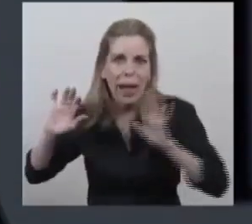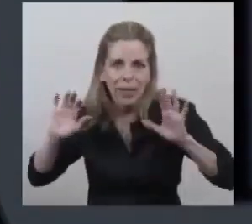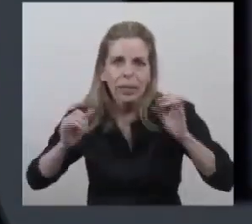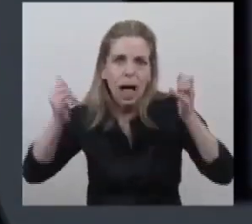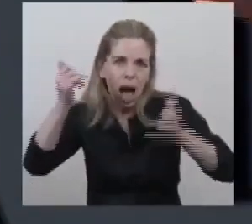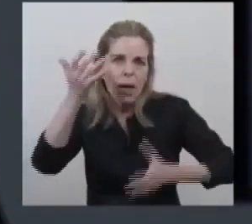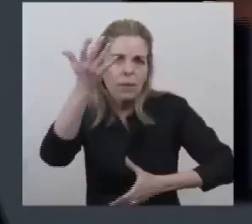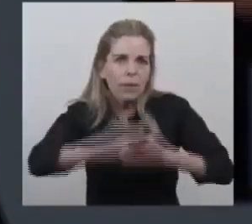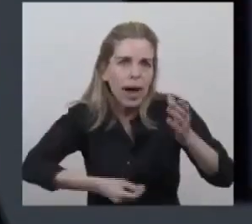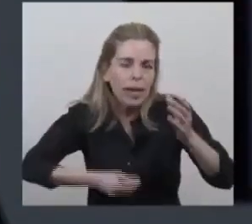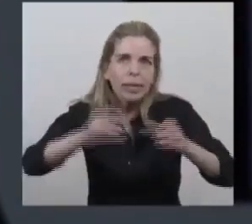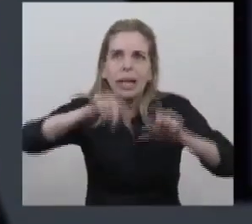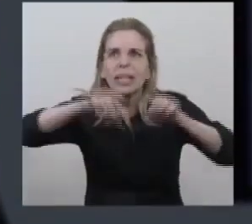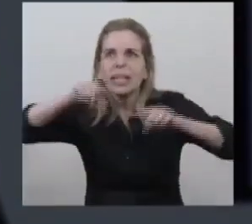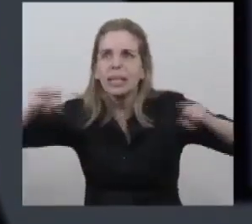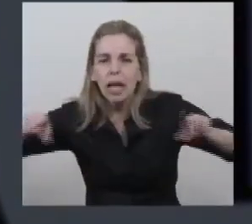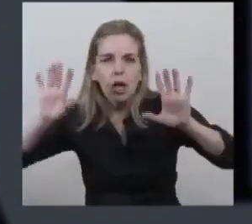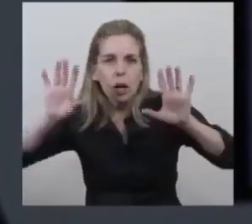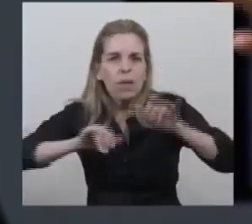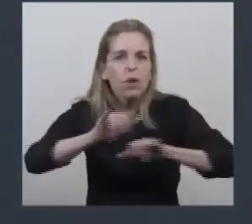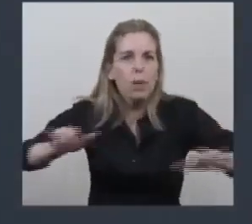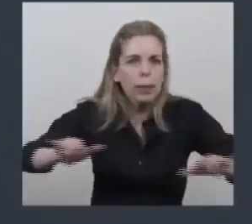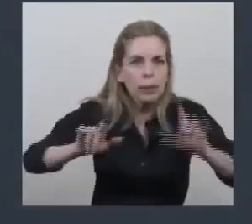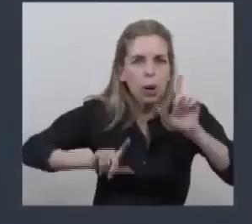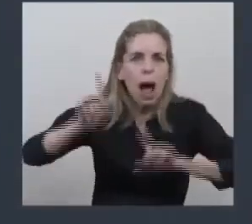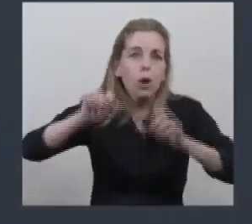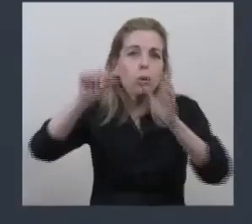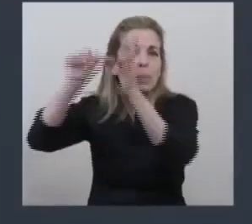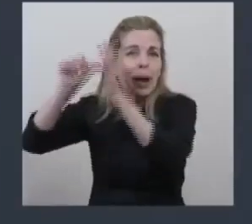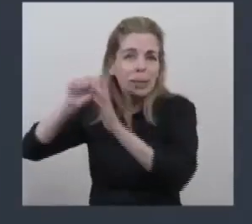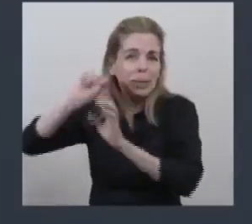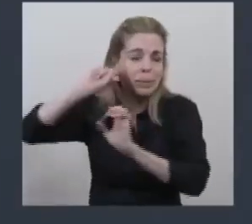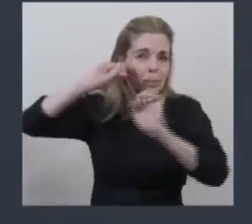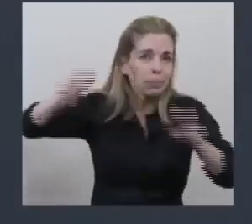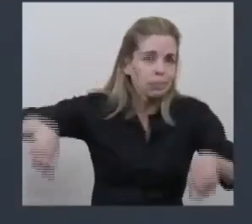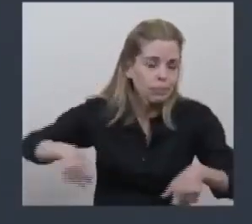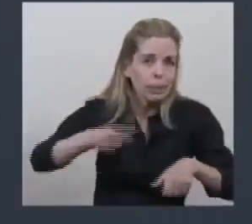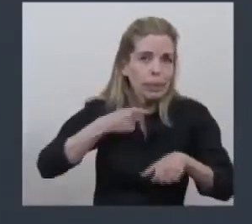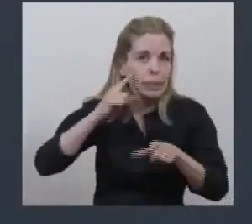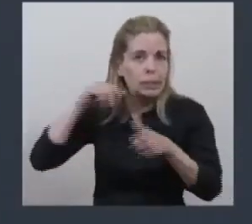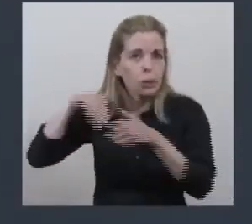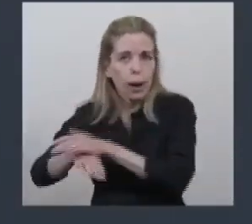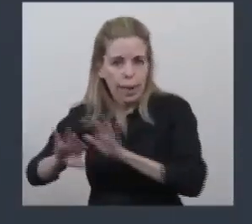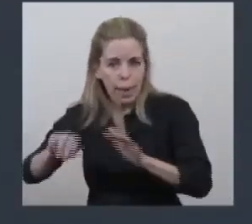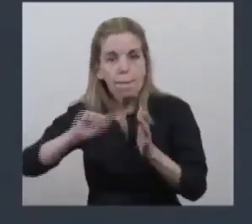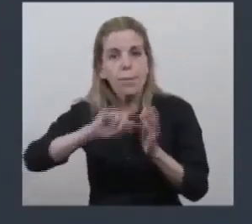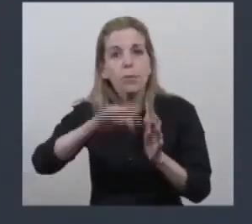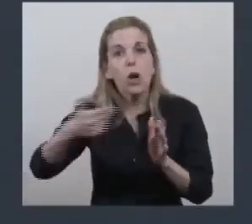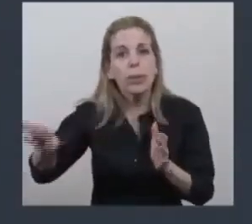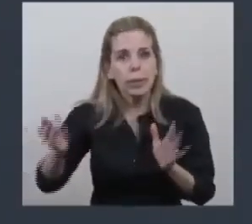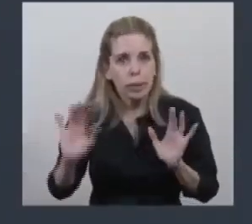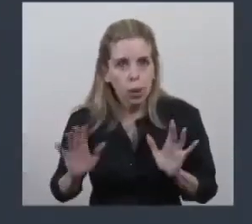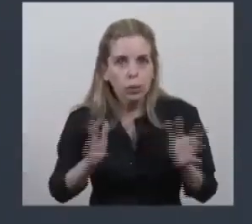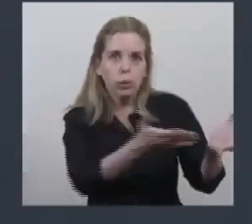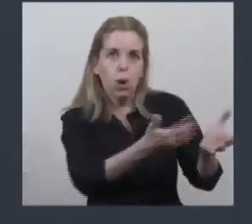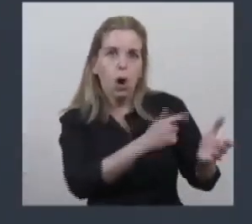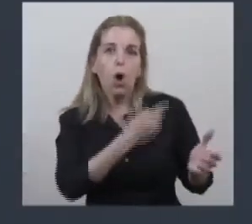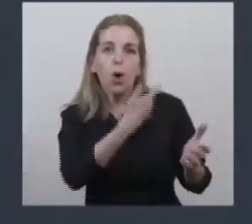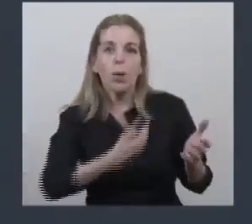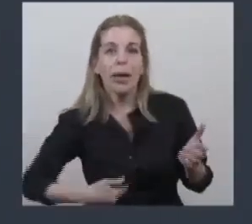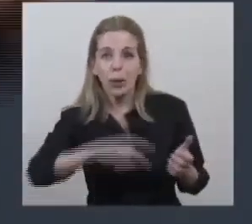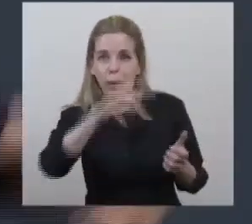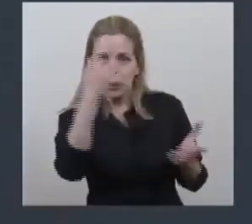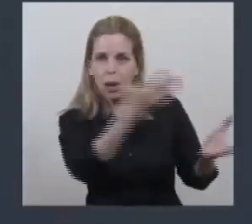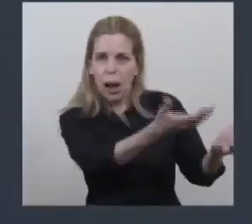diferencia es que en algunos lugares lo dejaron correr porque tal vez no quieren mostrar lo que pasa. En la provincia de Buenos Aires, con ayuda del Gobierno Nacional,